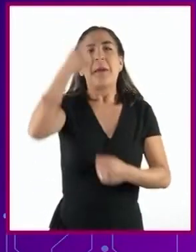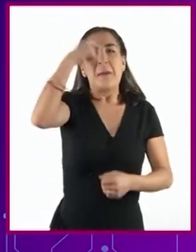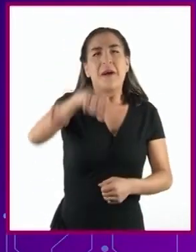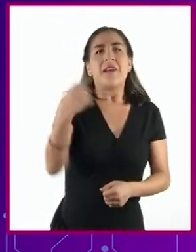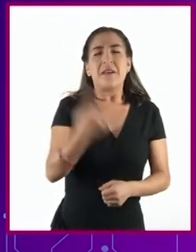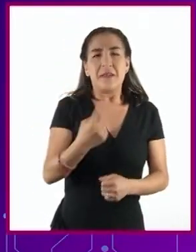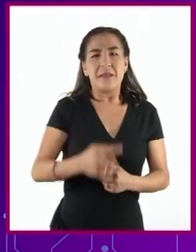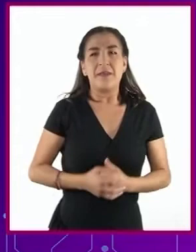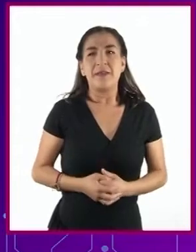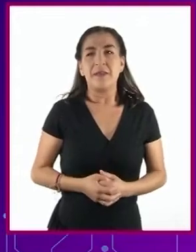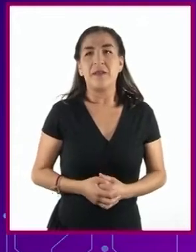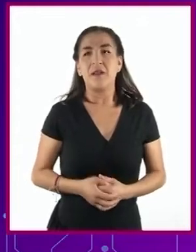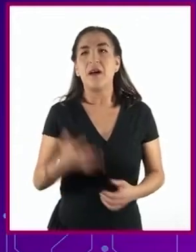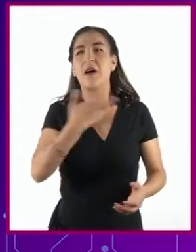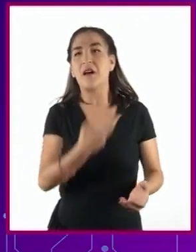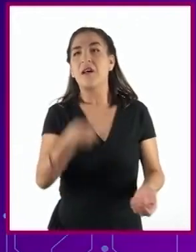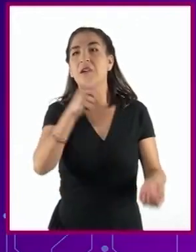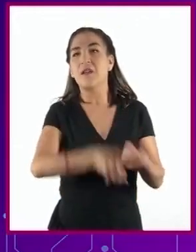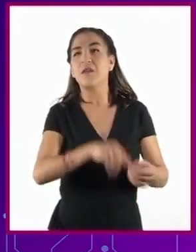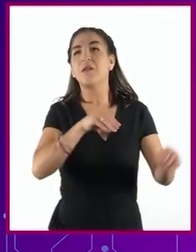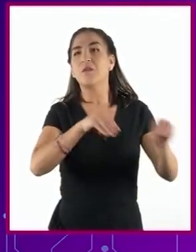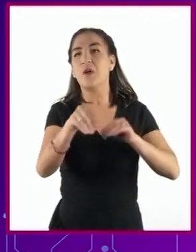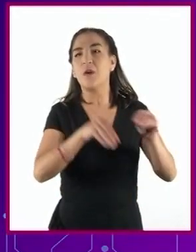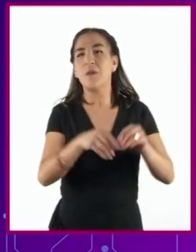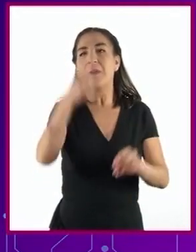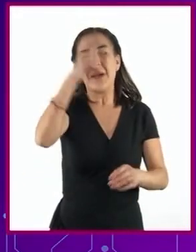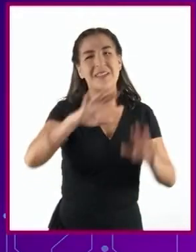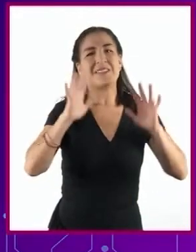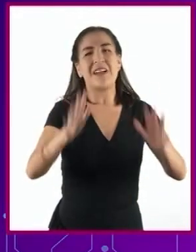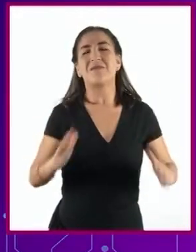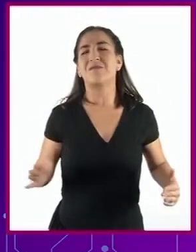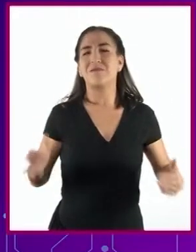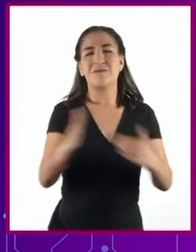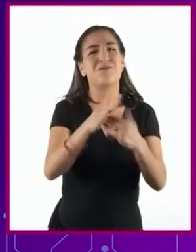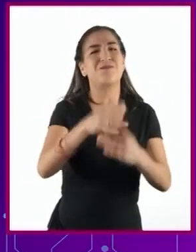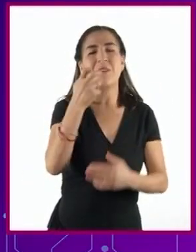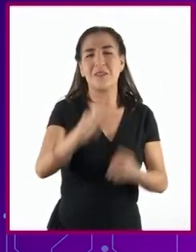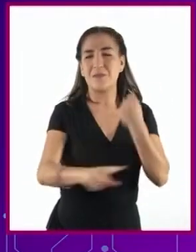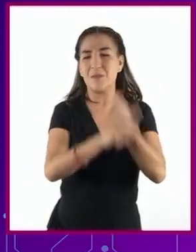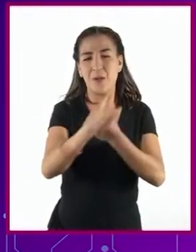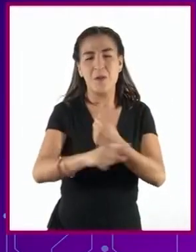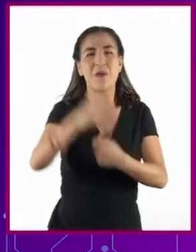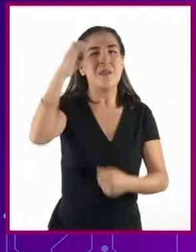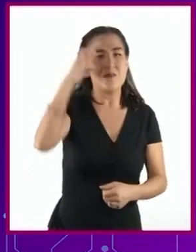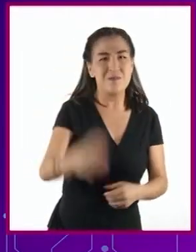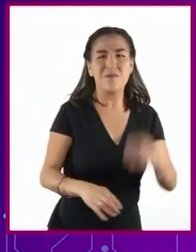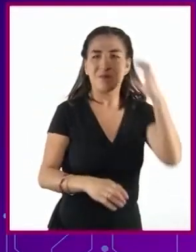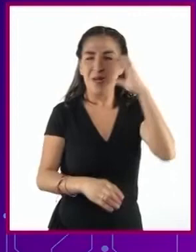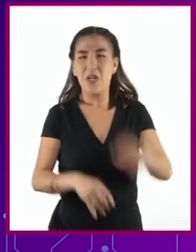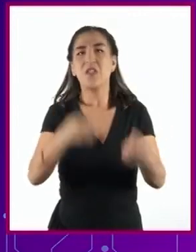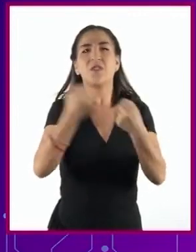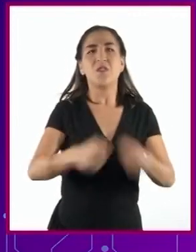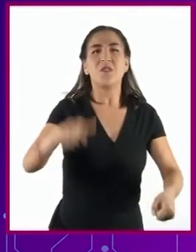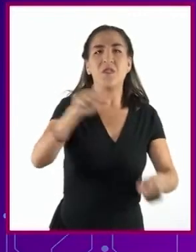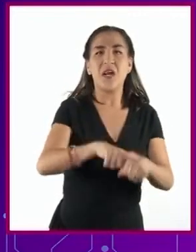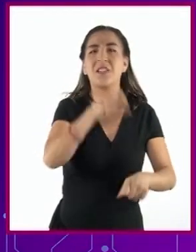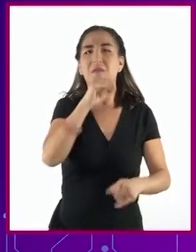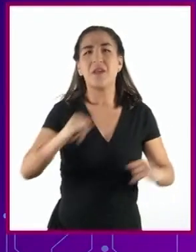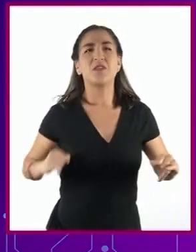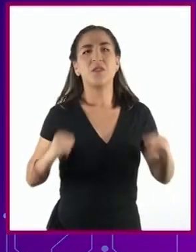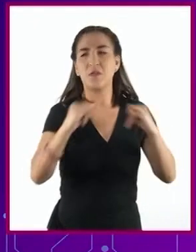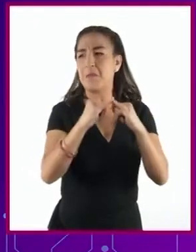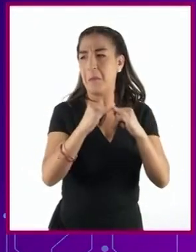haya un movimiento que intente frenar esa violencia previa, esa violencia social institucionalizada.